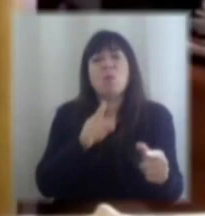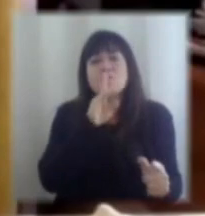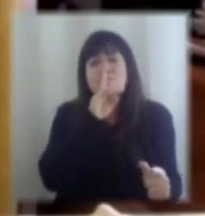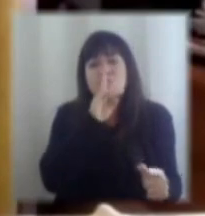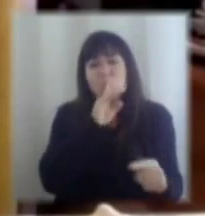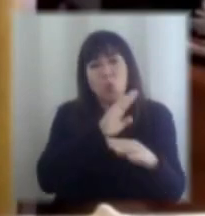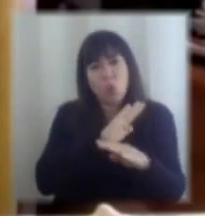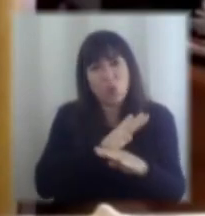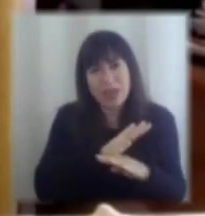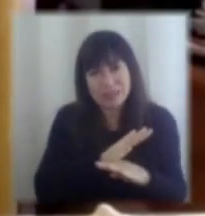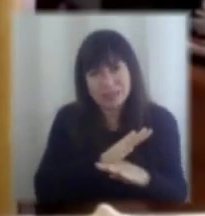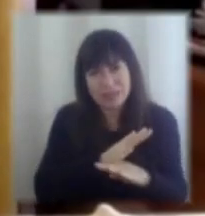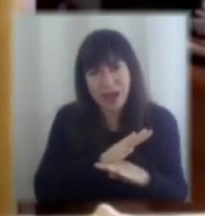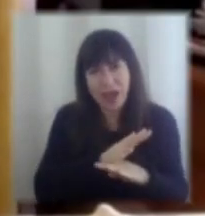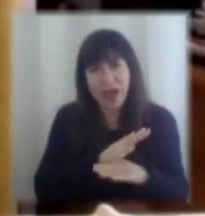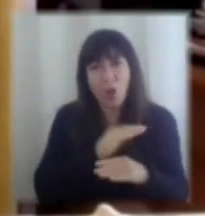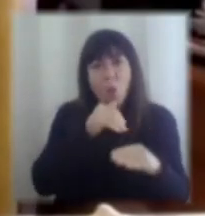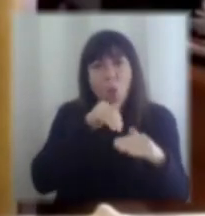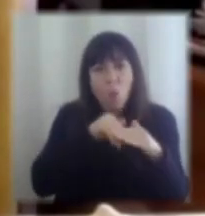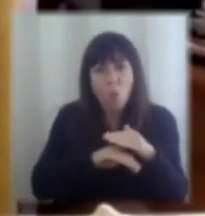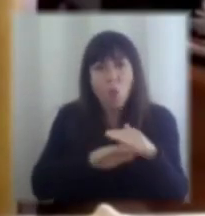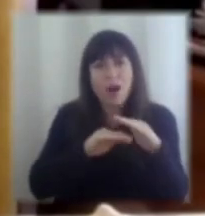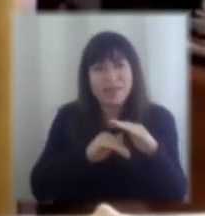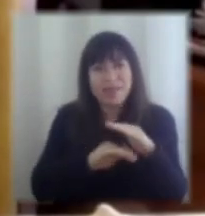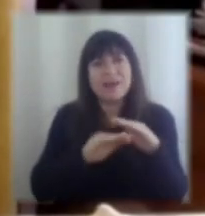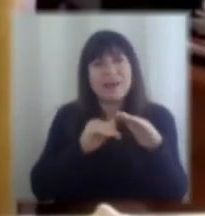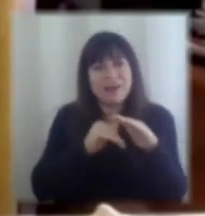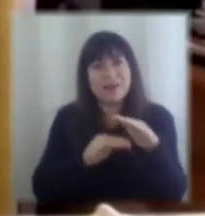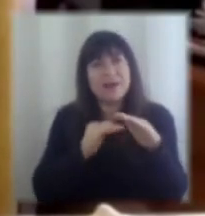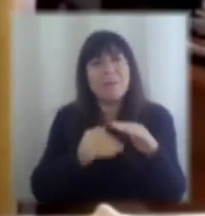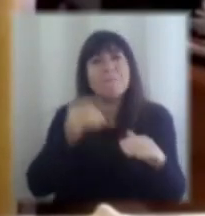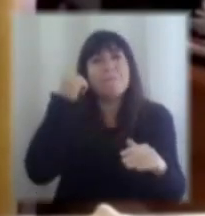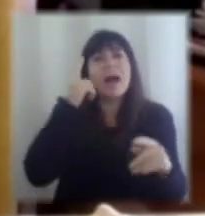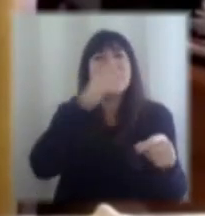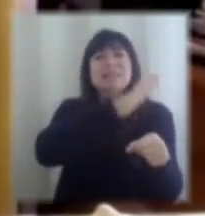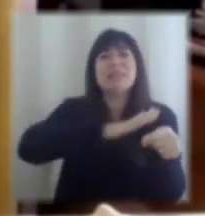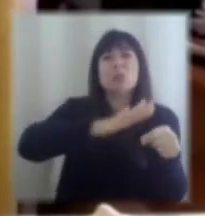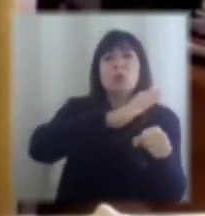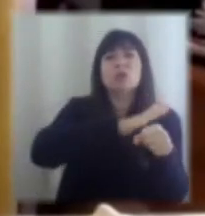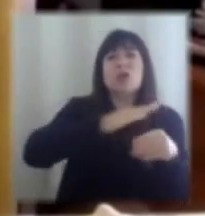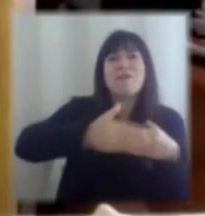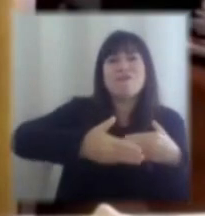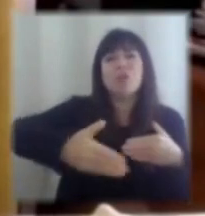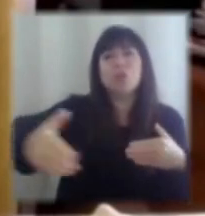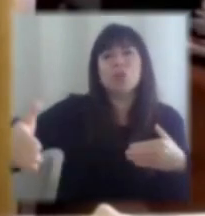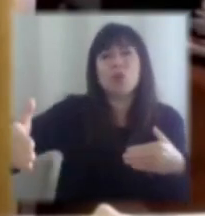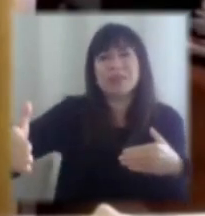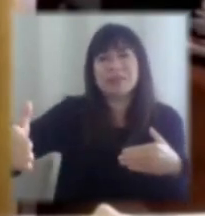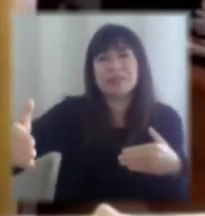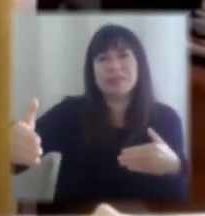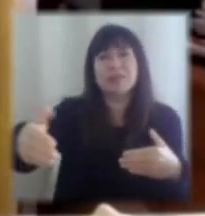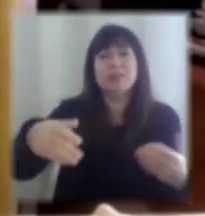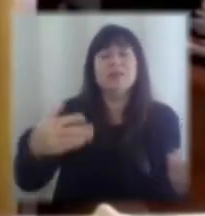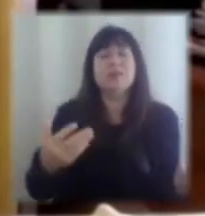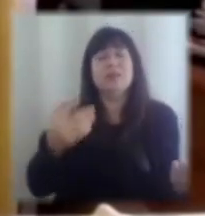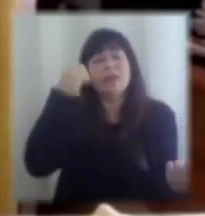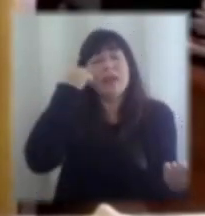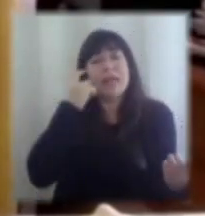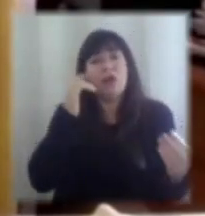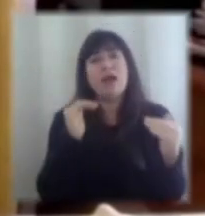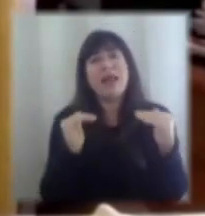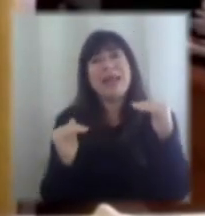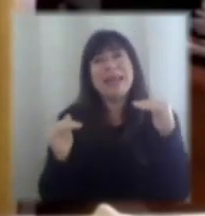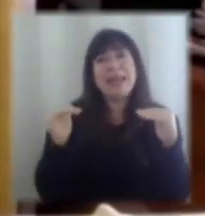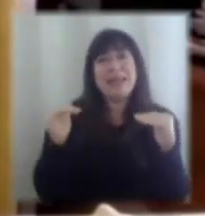de poder reservar herramientas para las situaciones por venir. Entonces creo que ahí está el equilibrio,